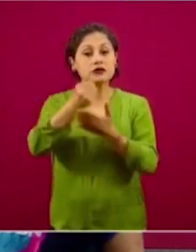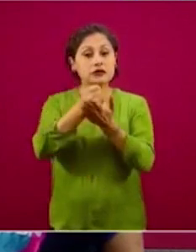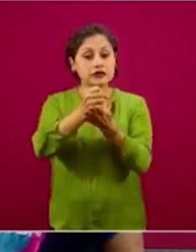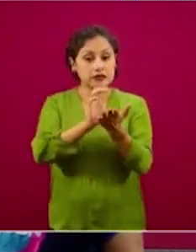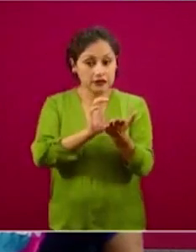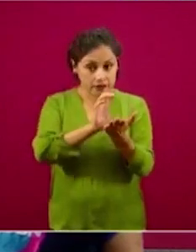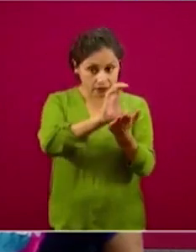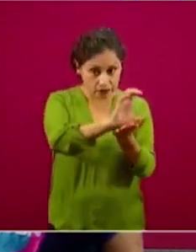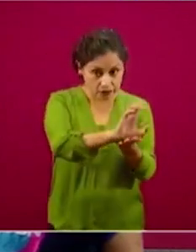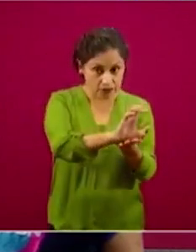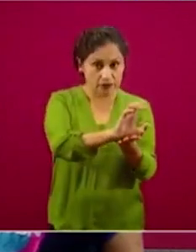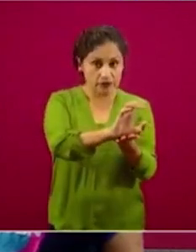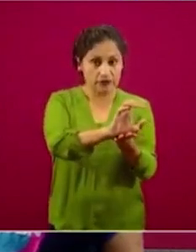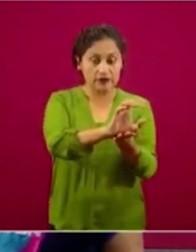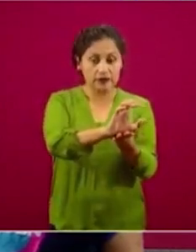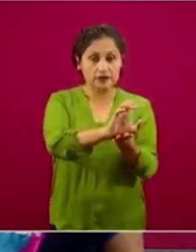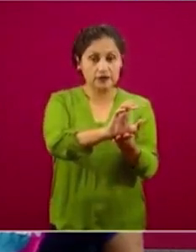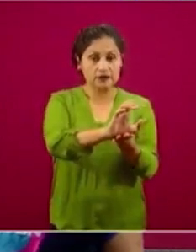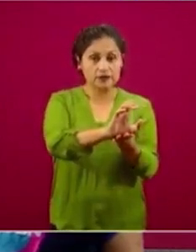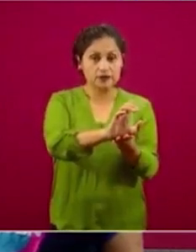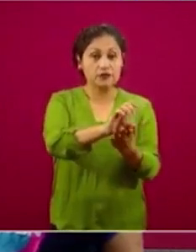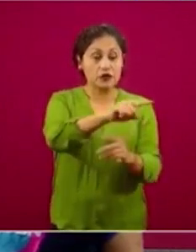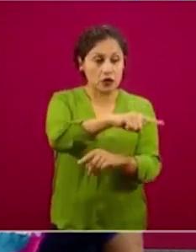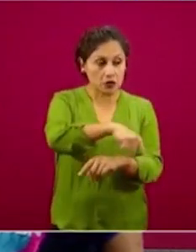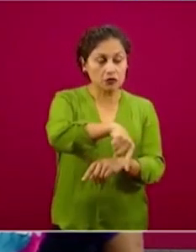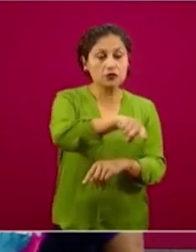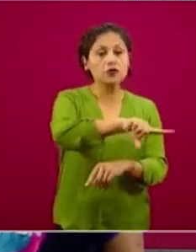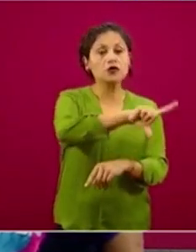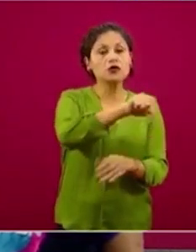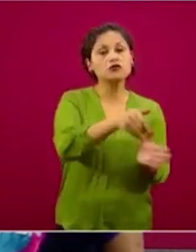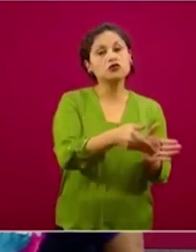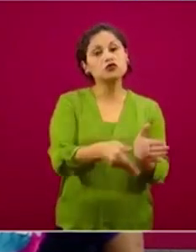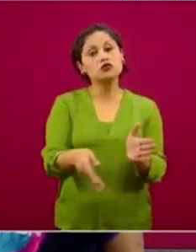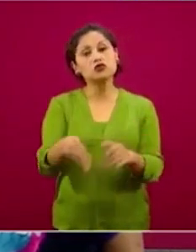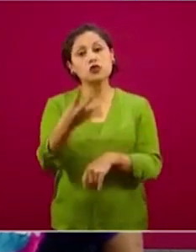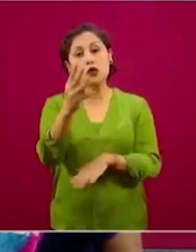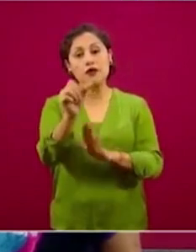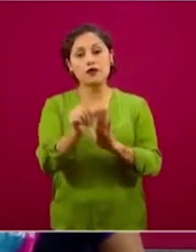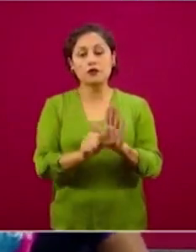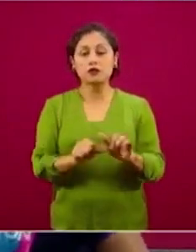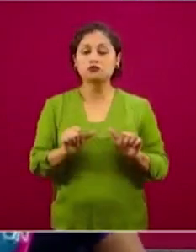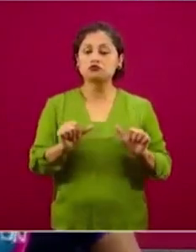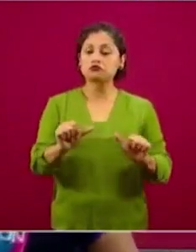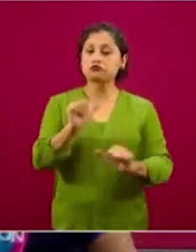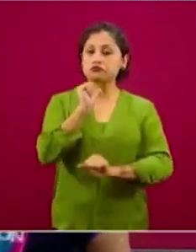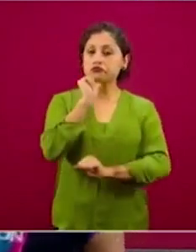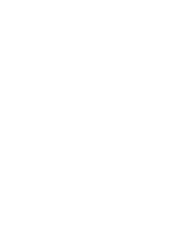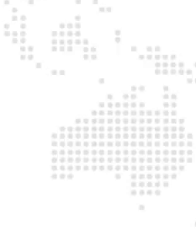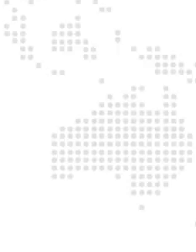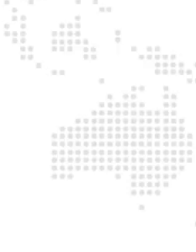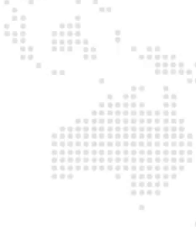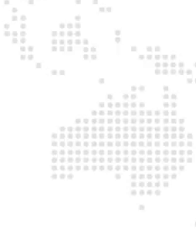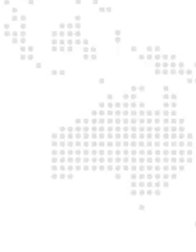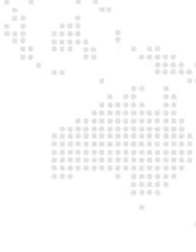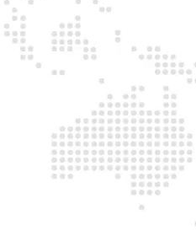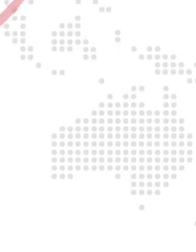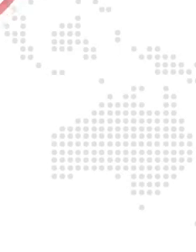pagar este crédito cuatro meses después, pero también ellos están confiando en que su gobierno los está apoyando.